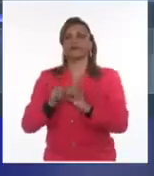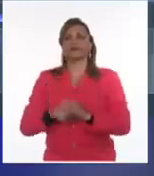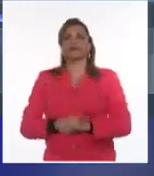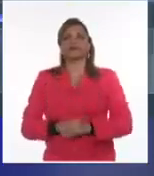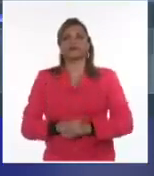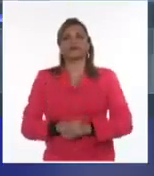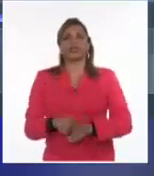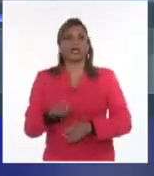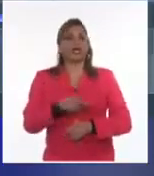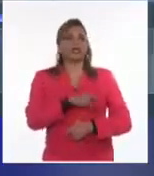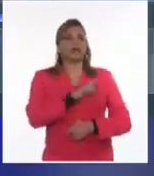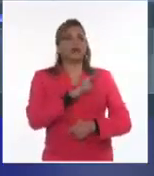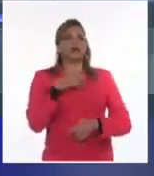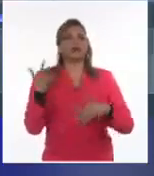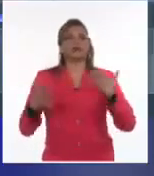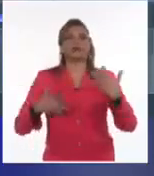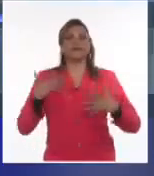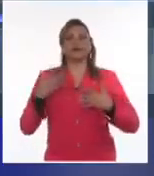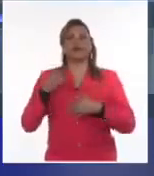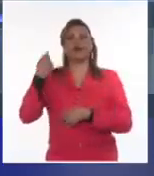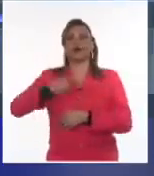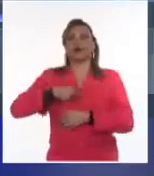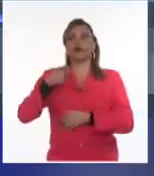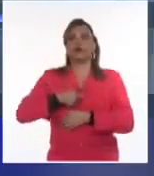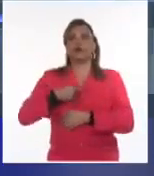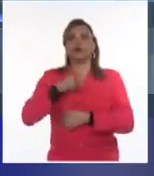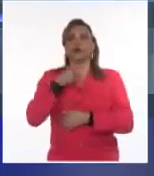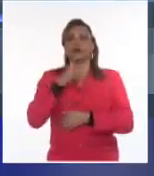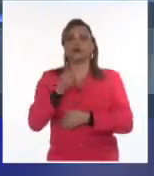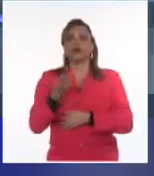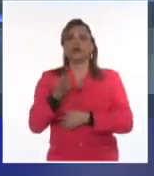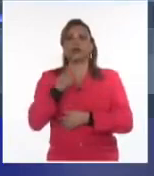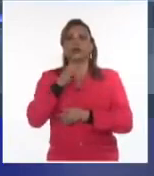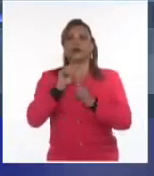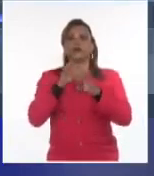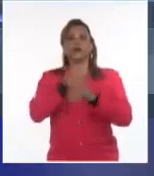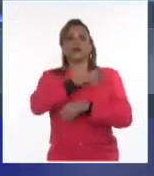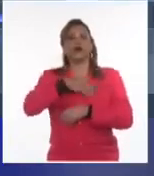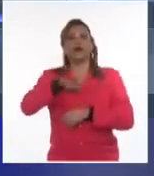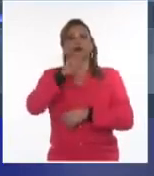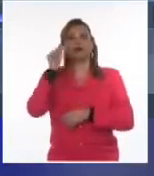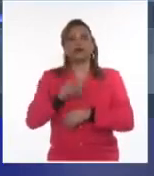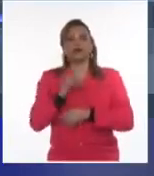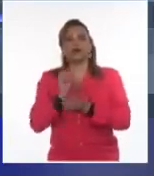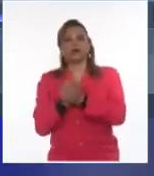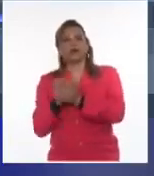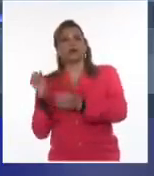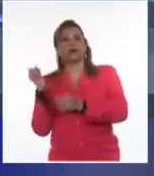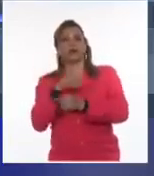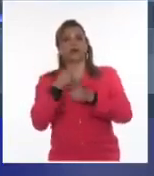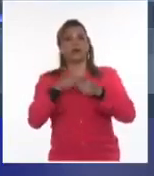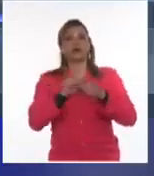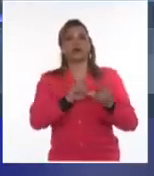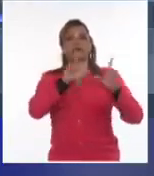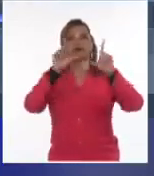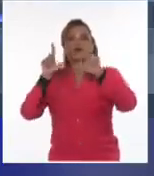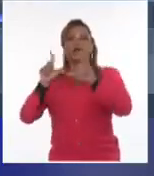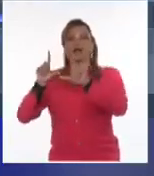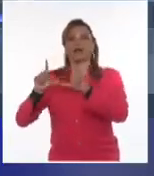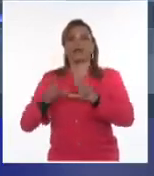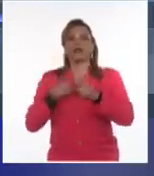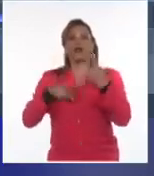Recientemente fue celebrado el juicio público contra quienes lanzaron cocteles Molotov y colocaron carteles contra